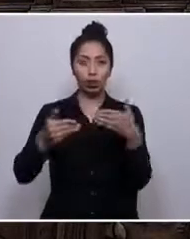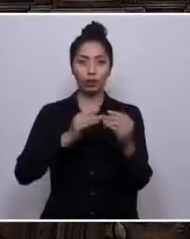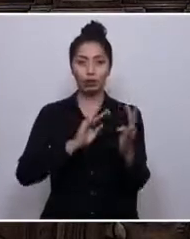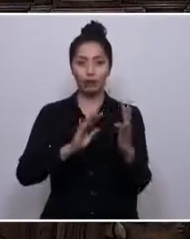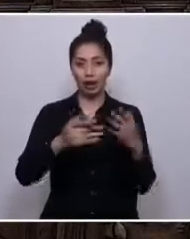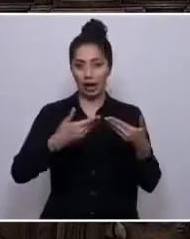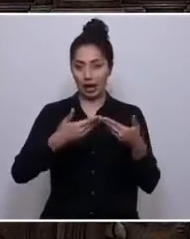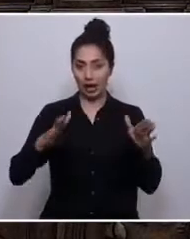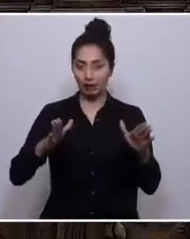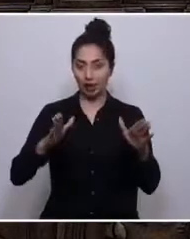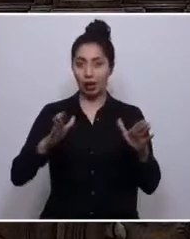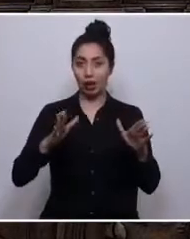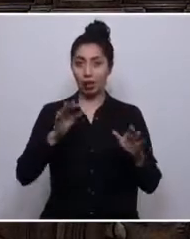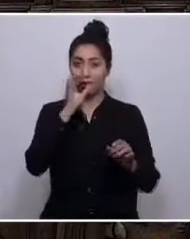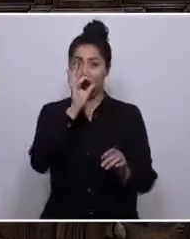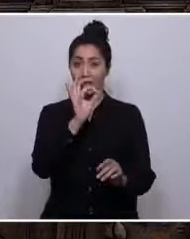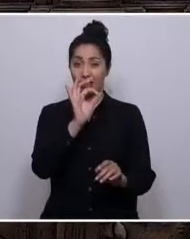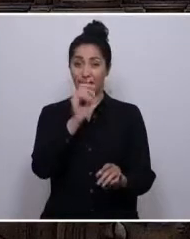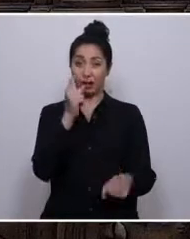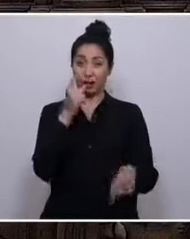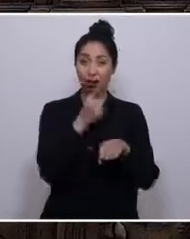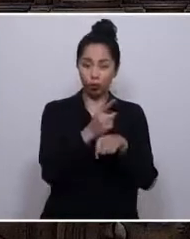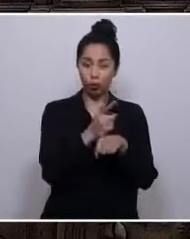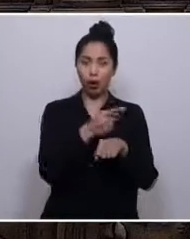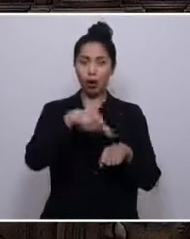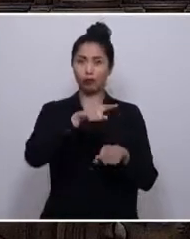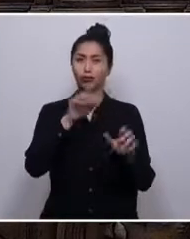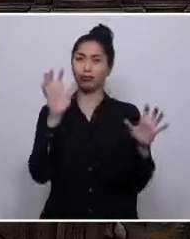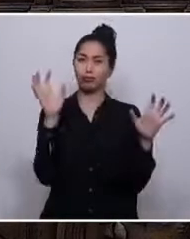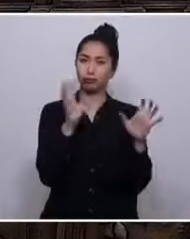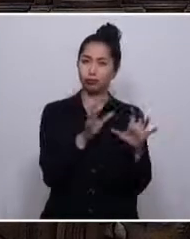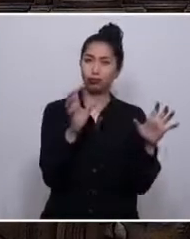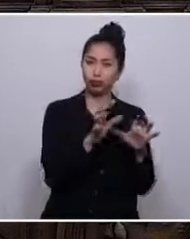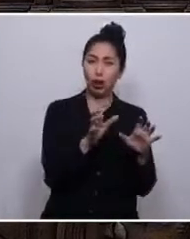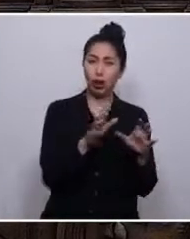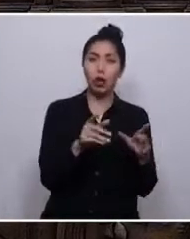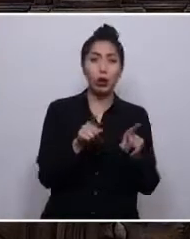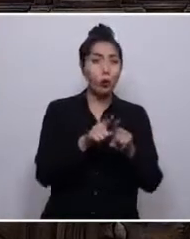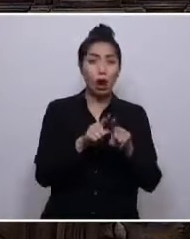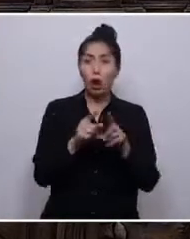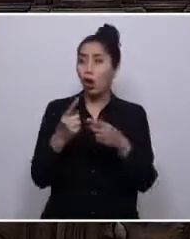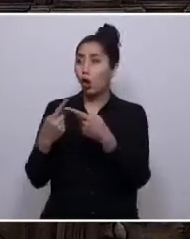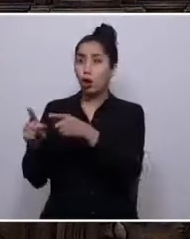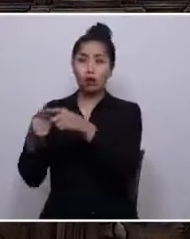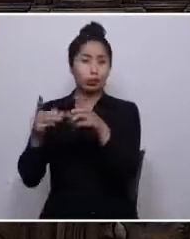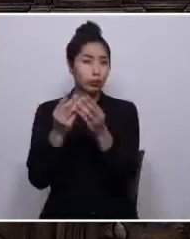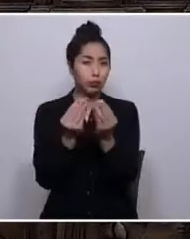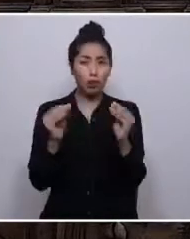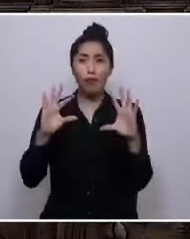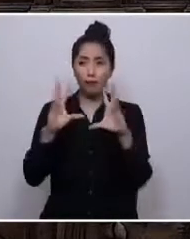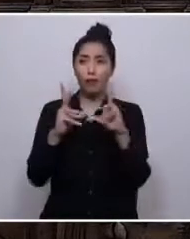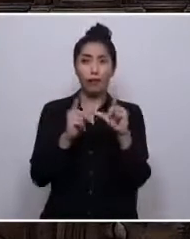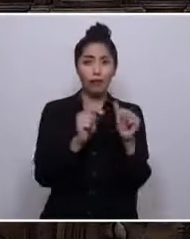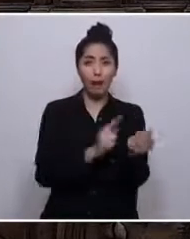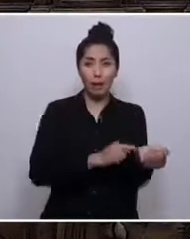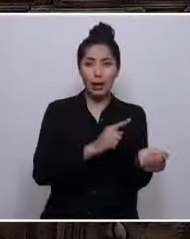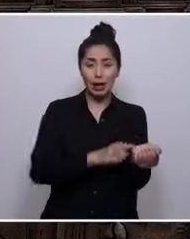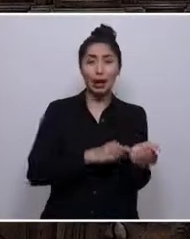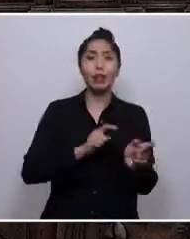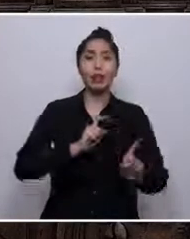violentada por la dictadura como tantas familias que depositaron sueños y defendieron con dignidad el gobierno del presidente Allende.